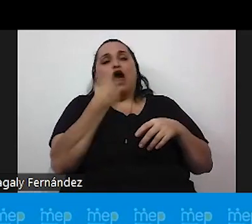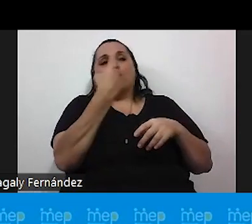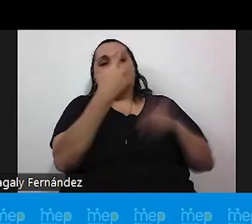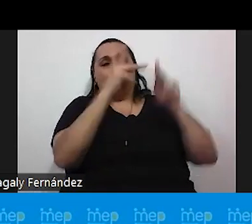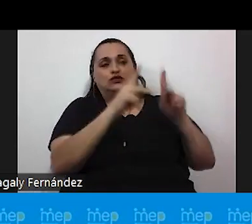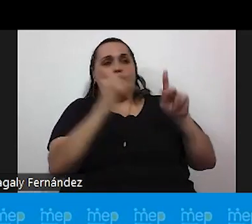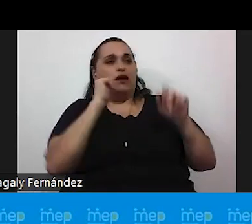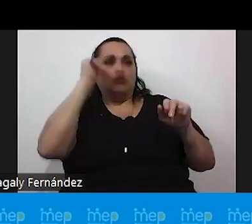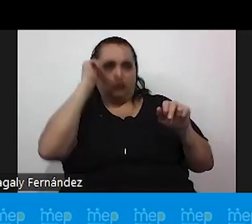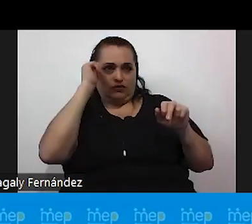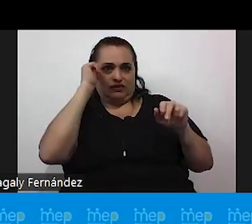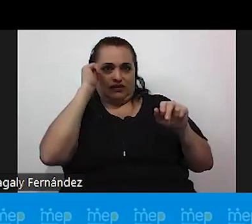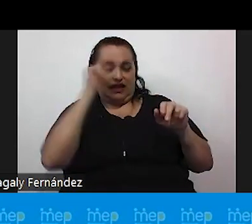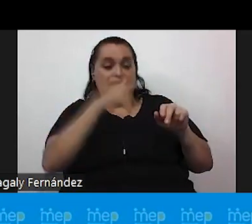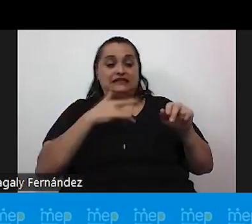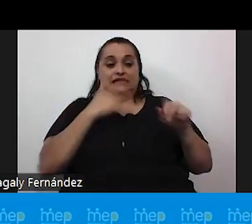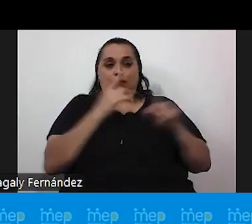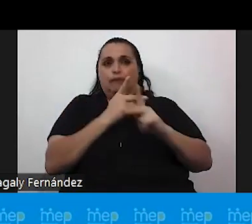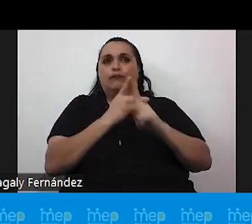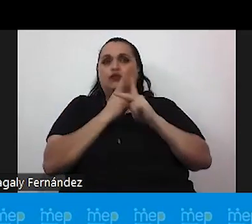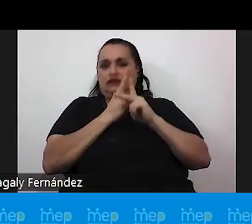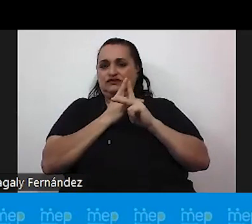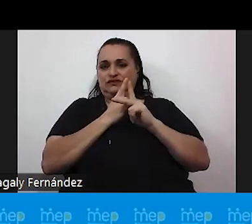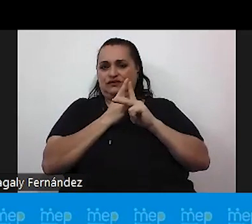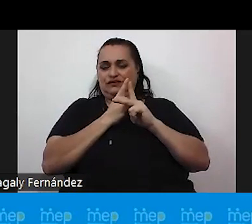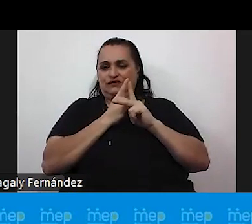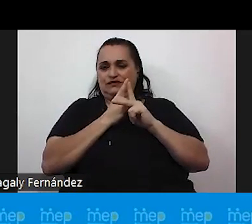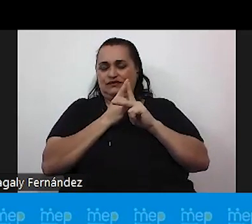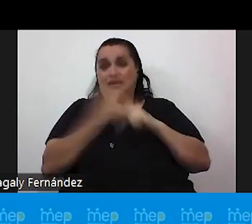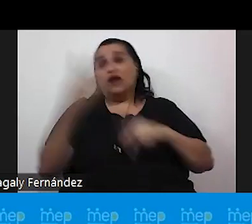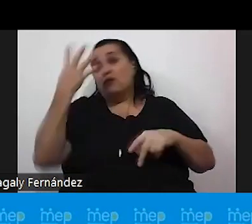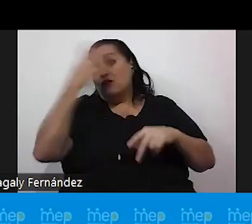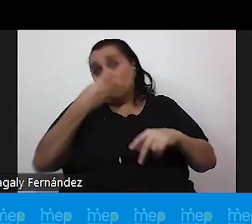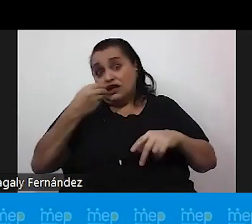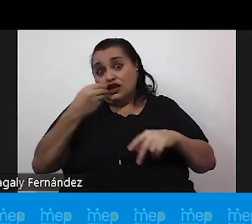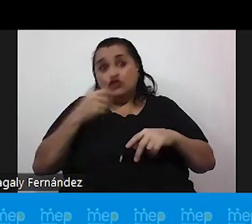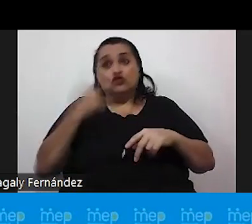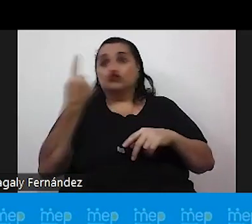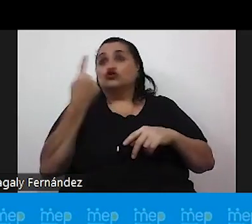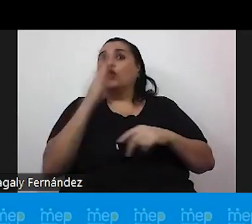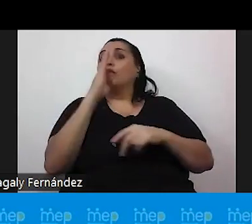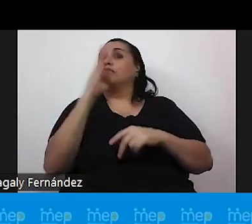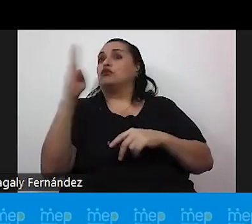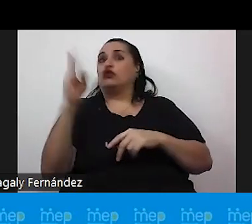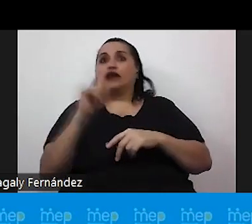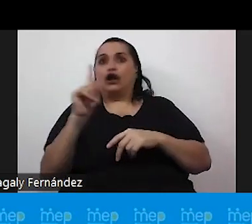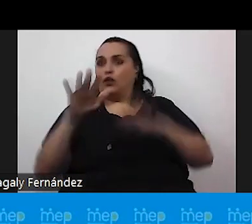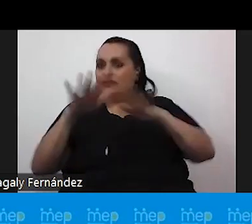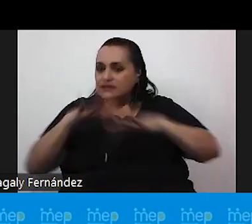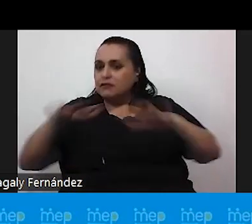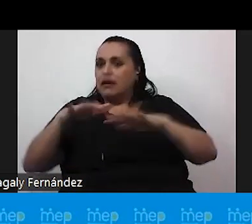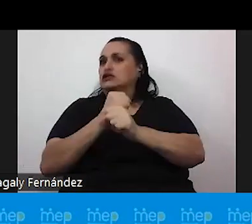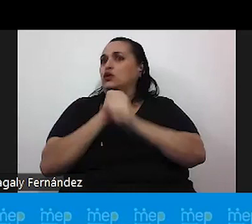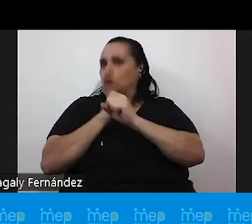docente y se sentían protegidos y qué bonito sería que no sólo la biblioteca fuera un espacio seguro